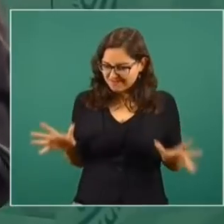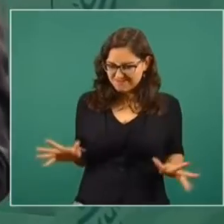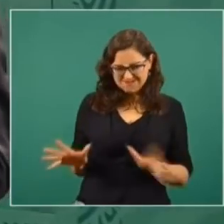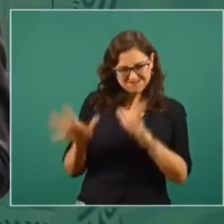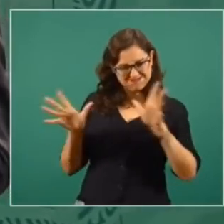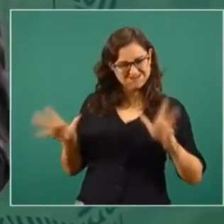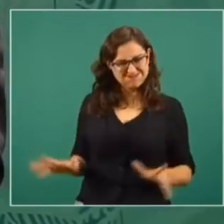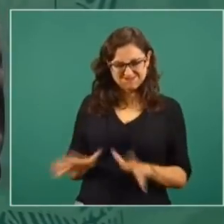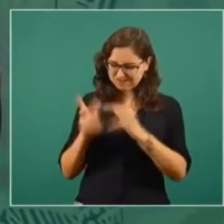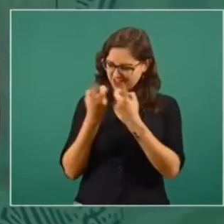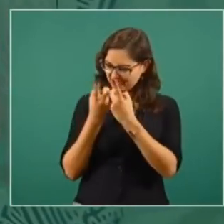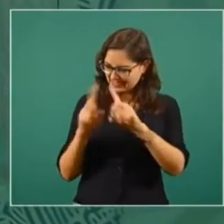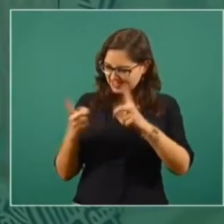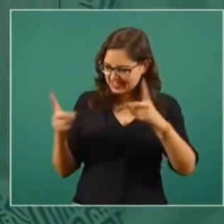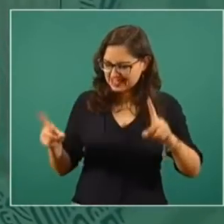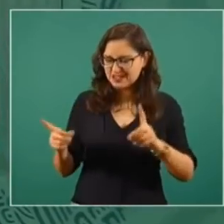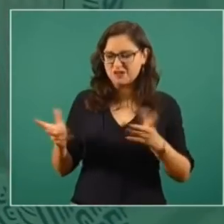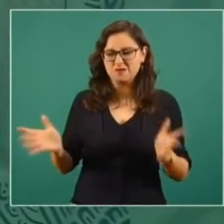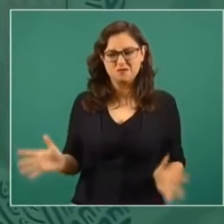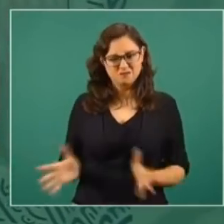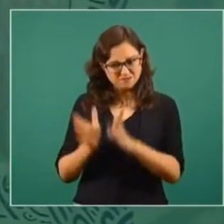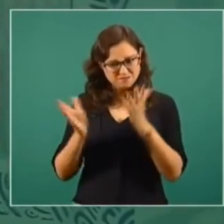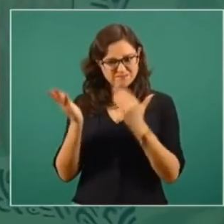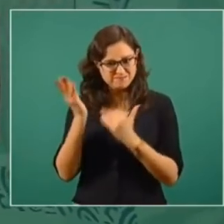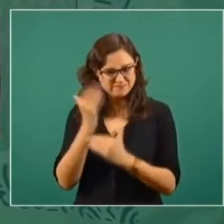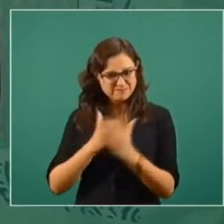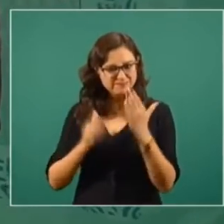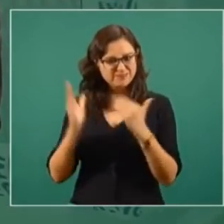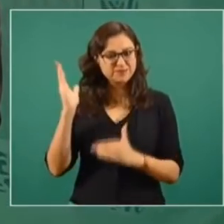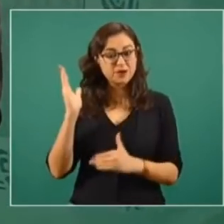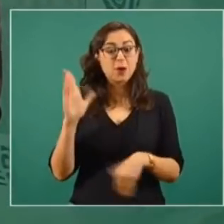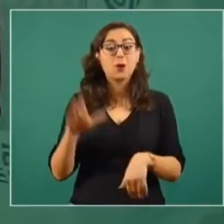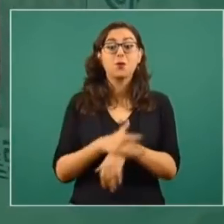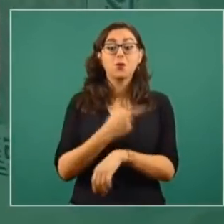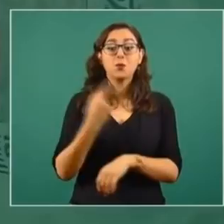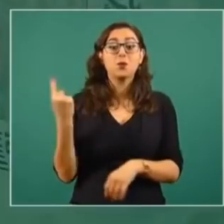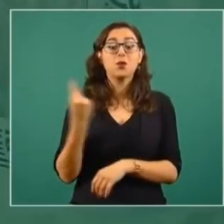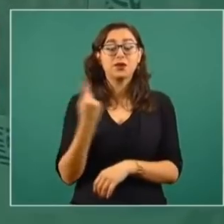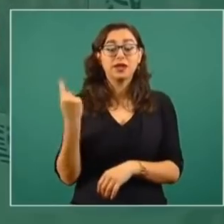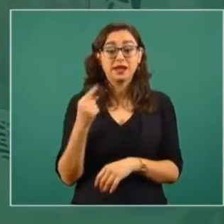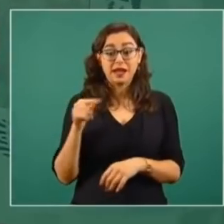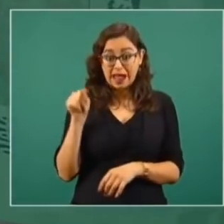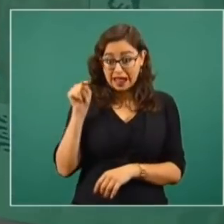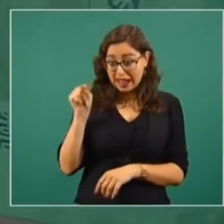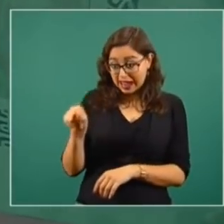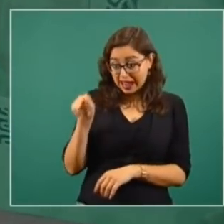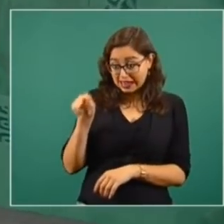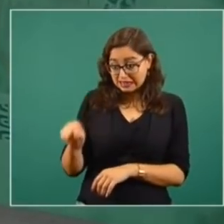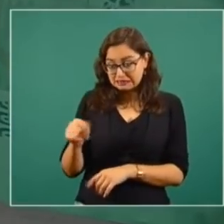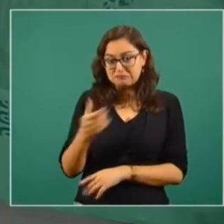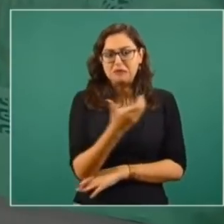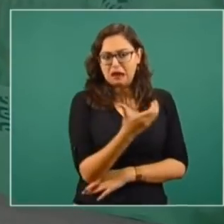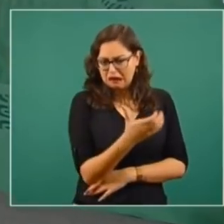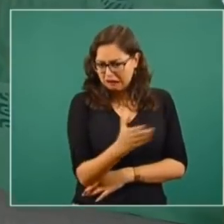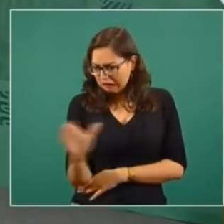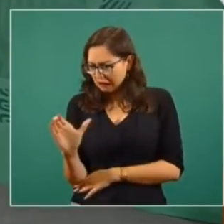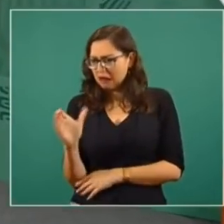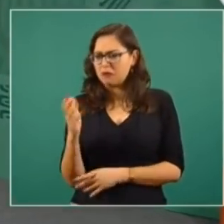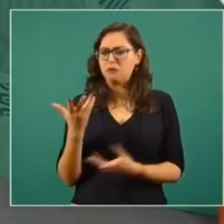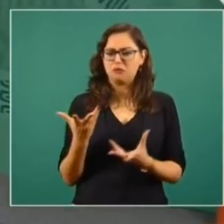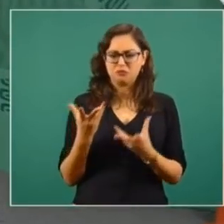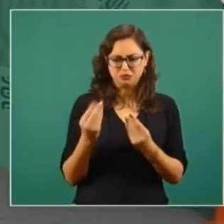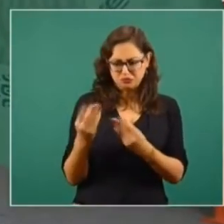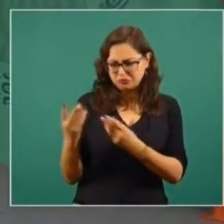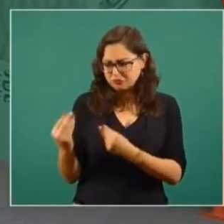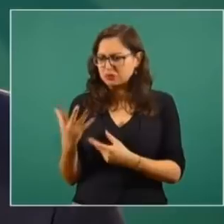de tener mucho potencial agropecuario, litoral,